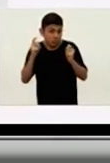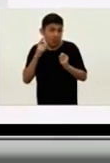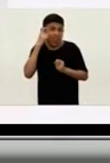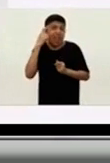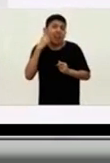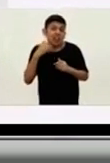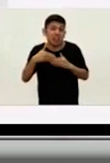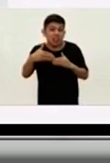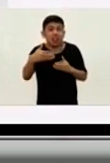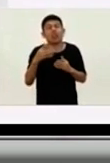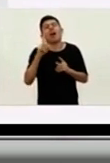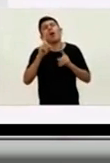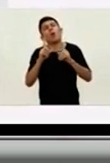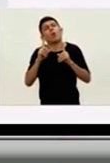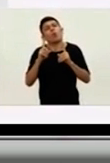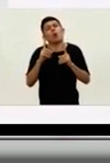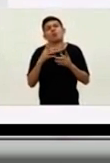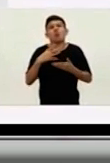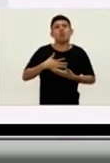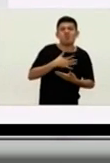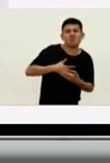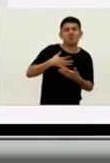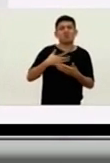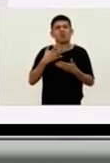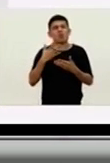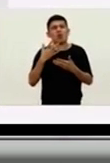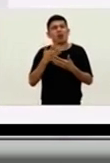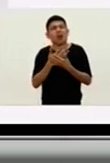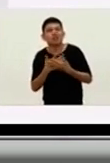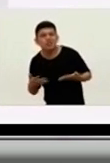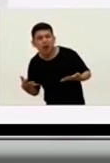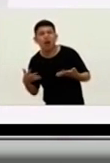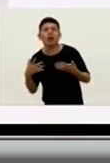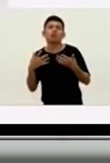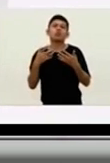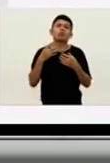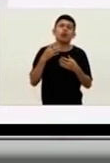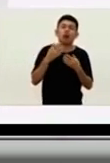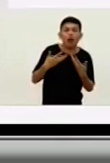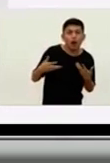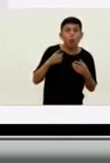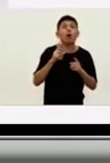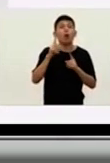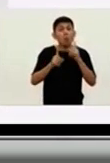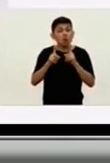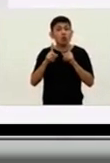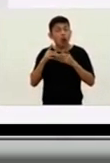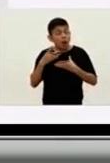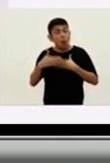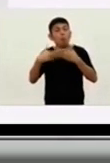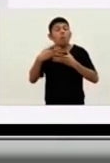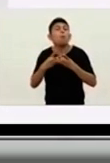días, por ahí quedando con algún grado de astenia, cansancio, malestar, pero en general la gente recuperan.